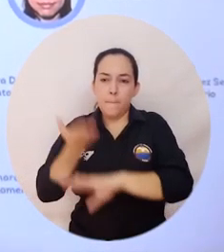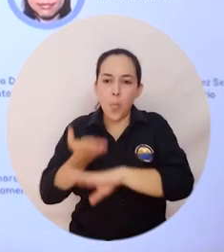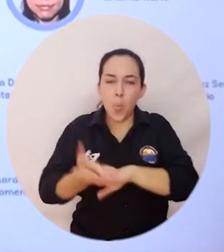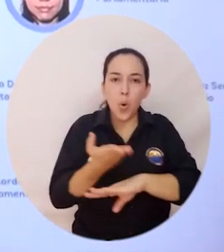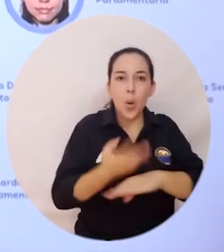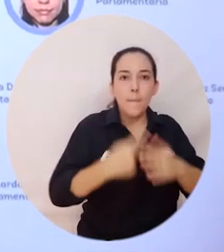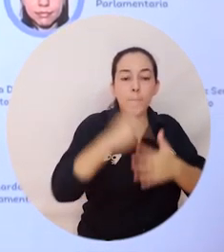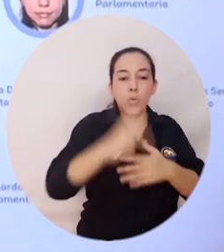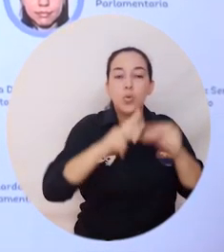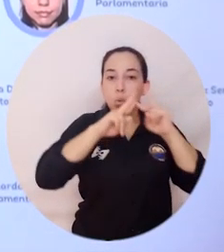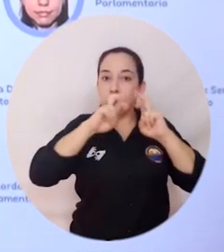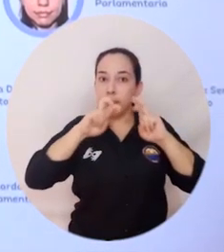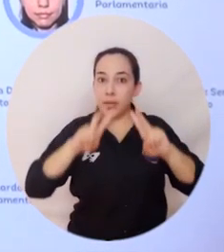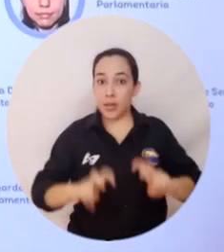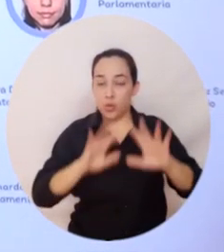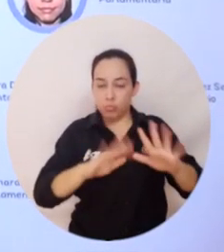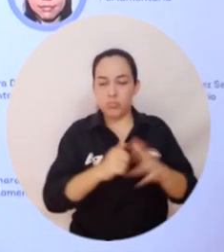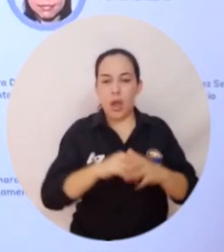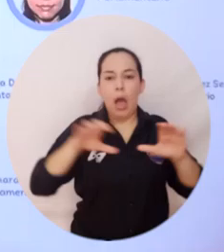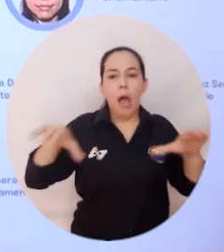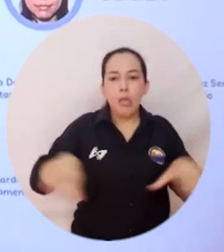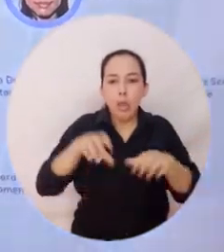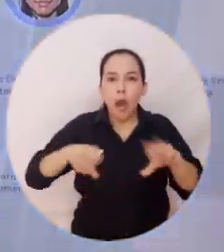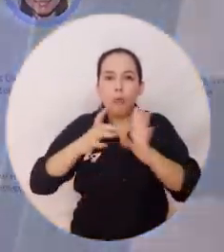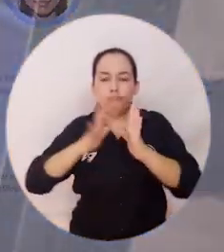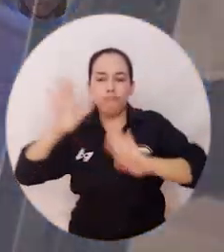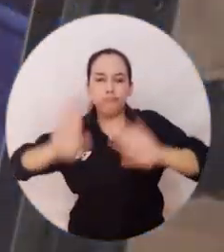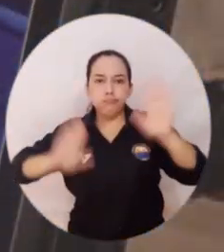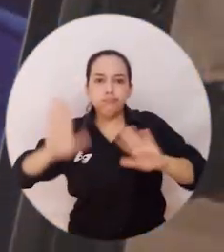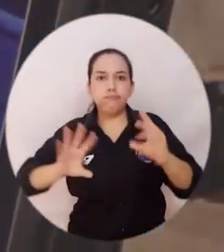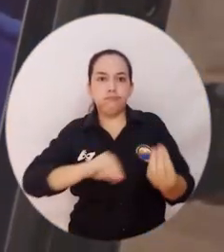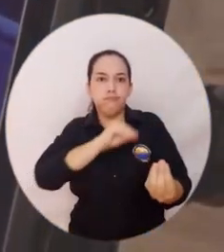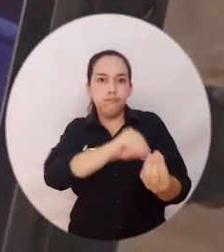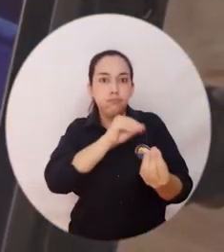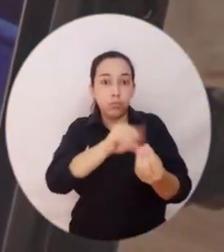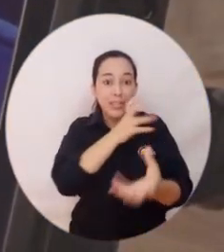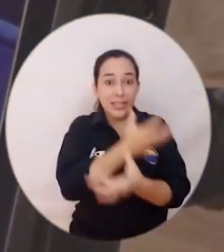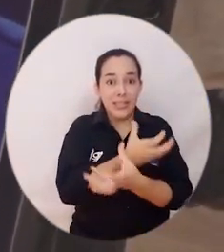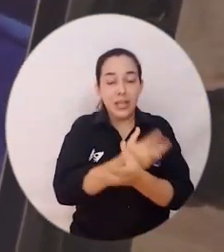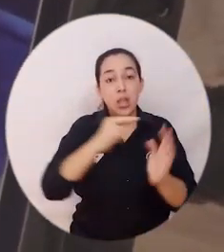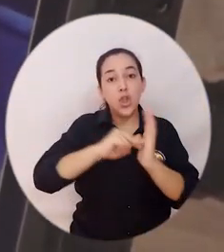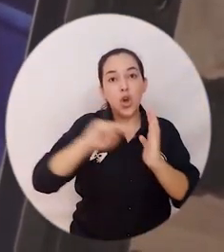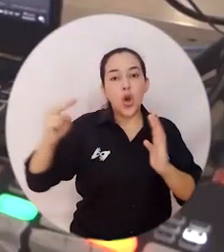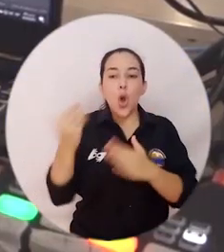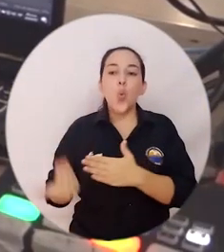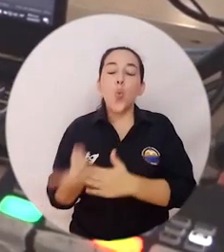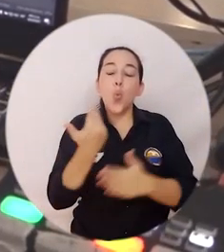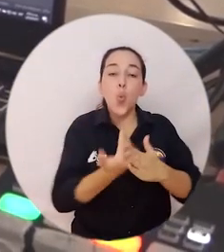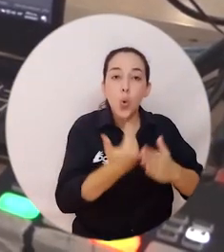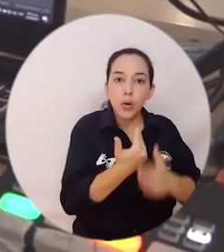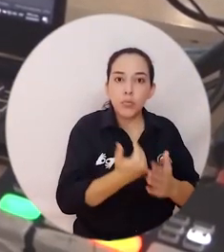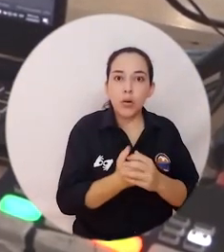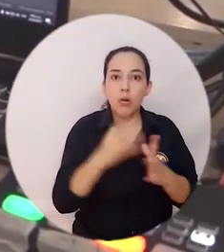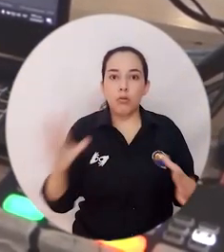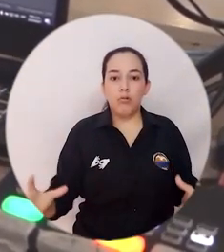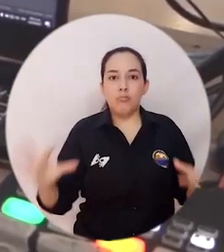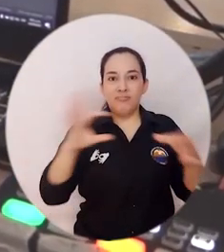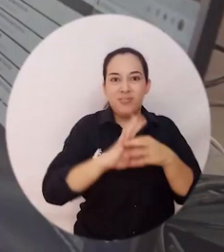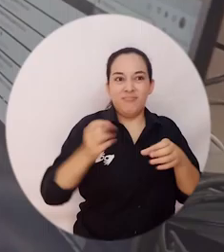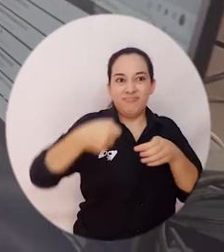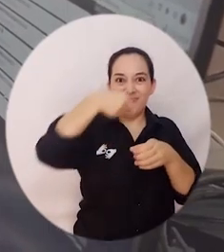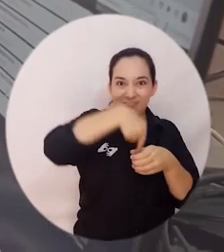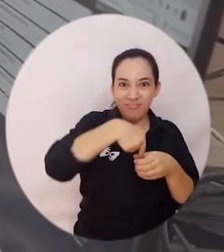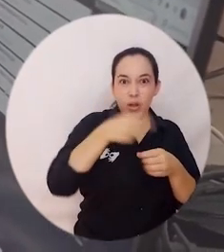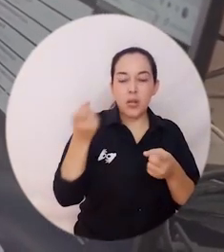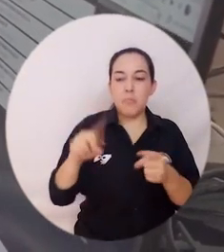propuestas y proyectos de investigación mediante actividades de participación, formación en ciencia, tecnología e innovación, vinculación a